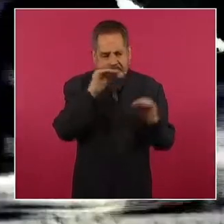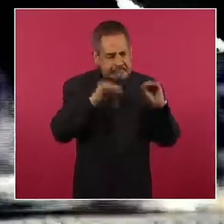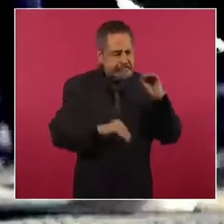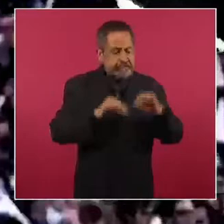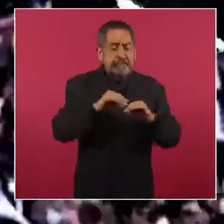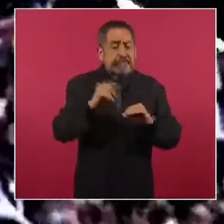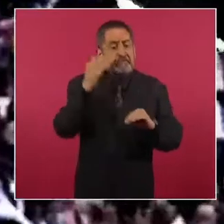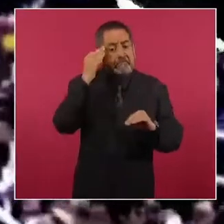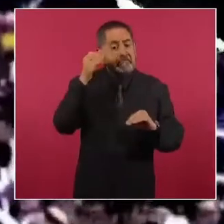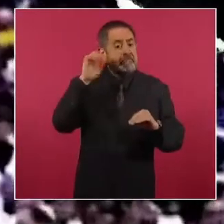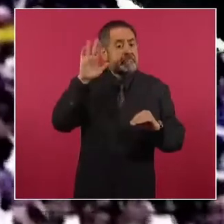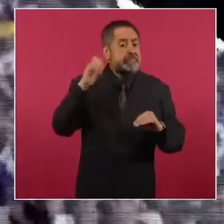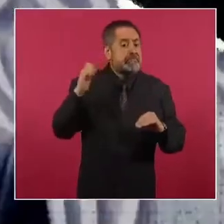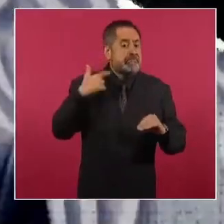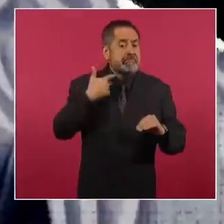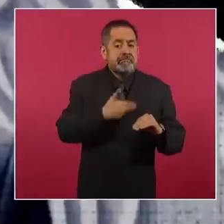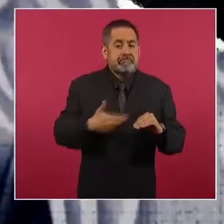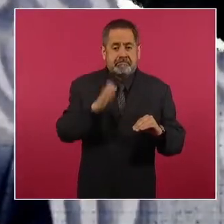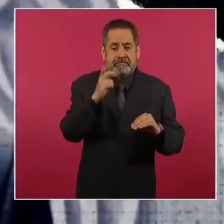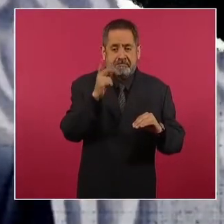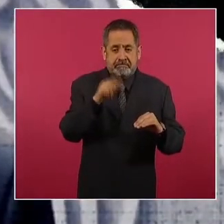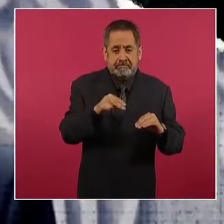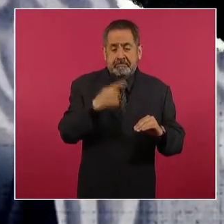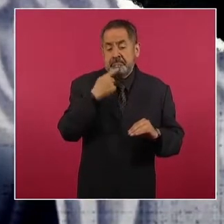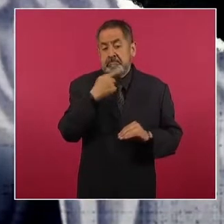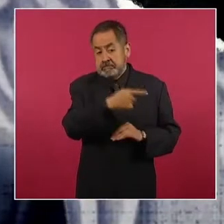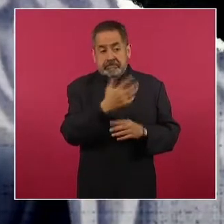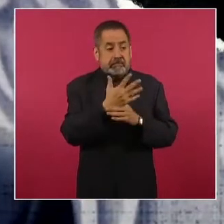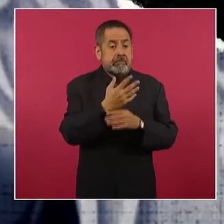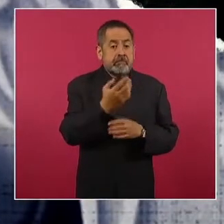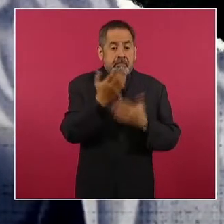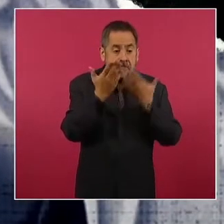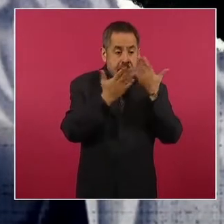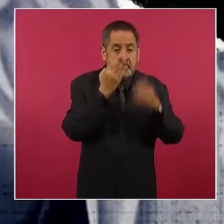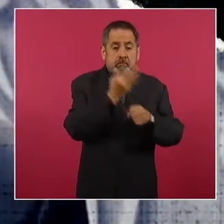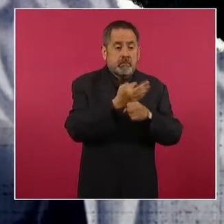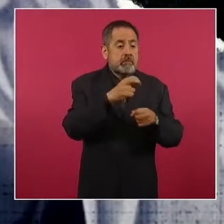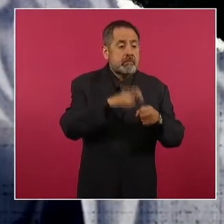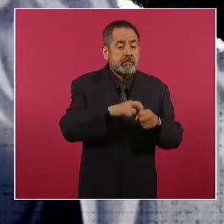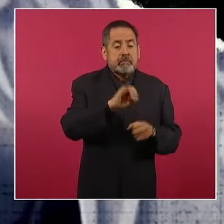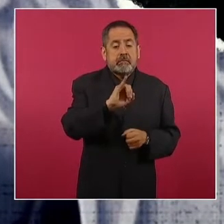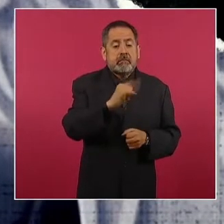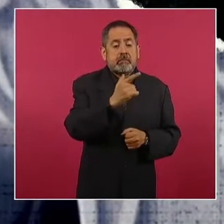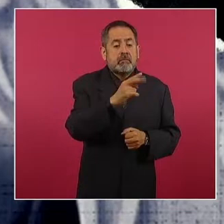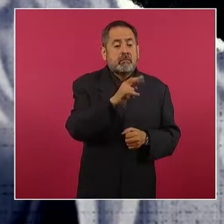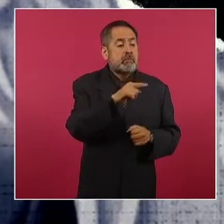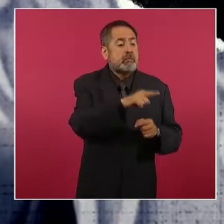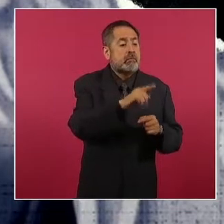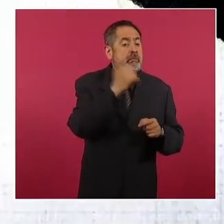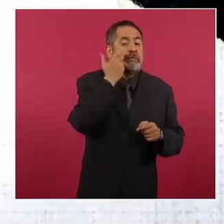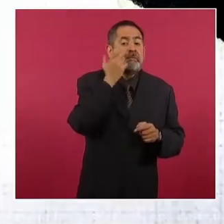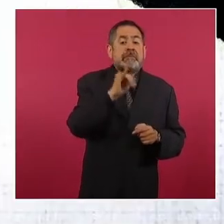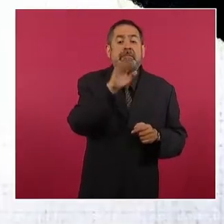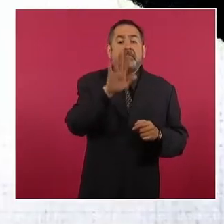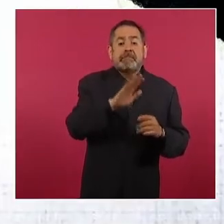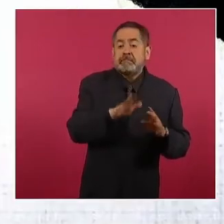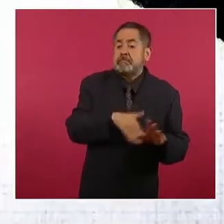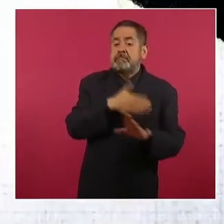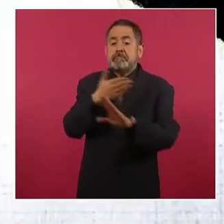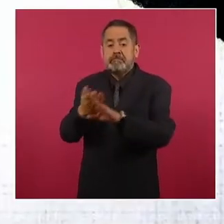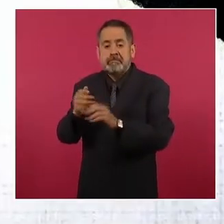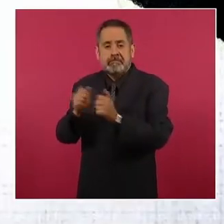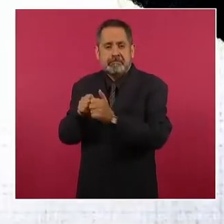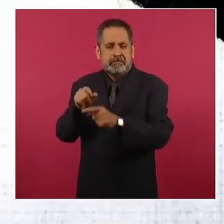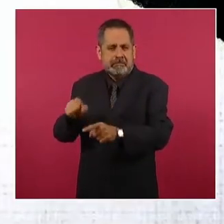de Enrique Peña Nieto. Por ejemplo, que los estudiantes estaban en Iguala para boicotear el informe de labores de María de Los